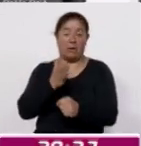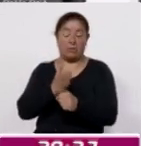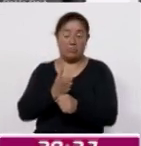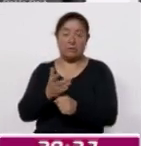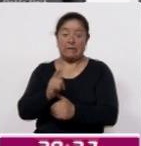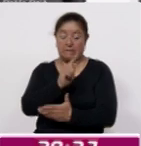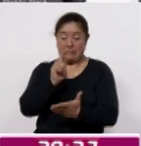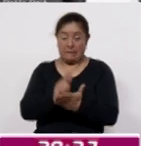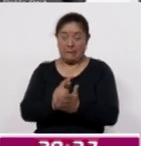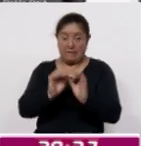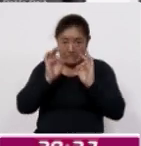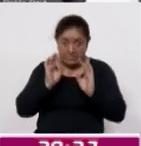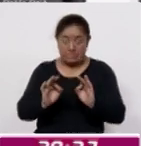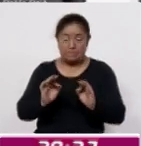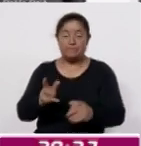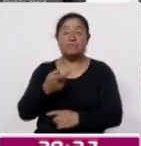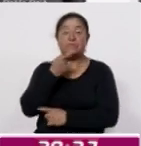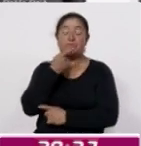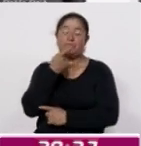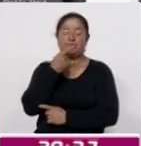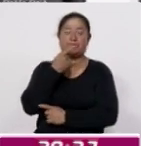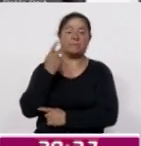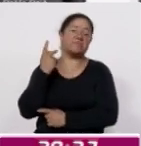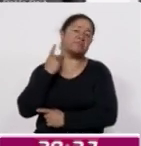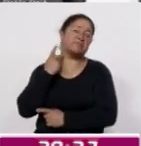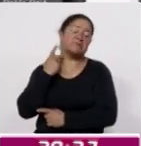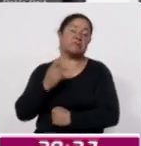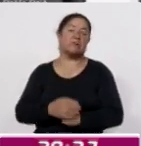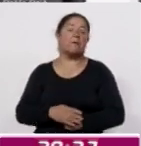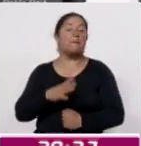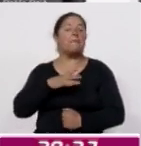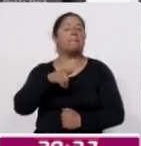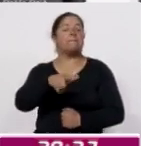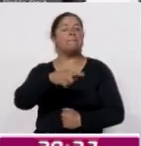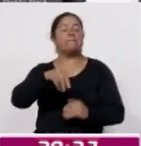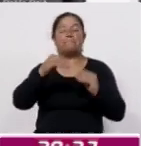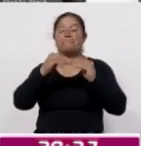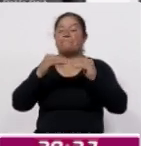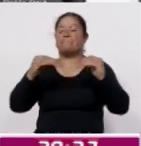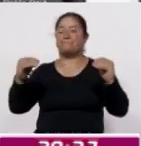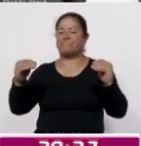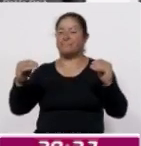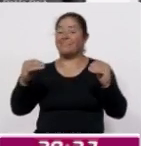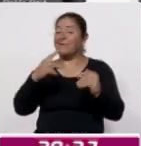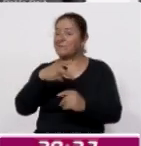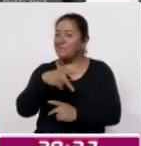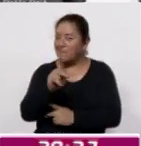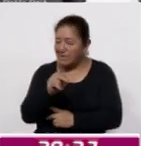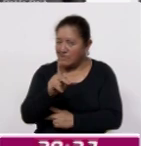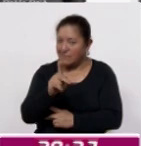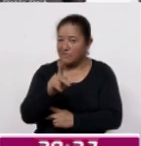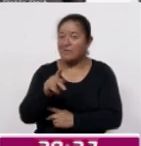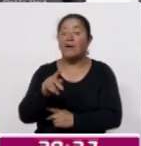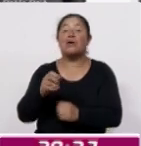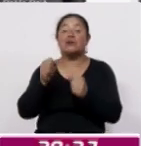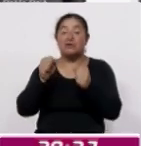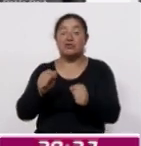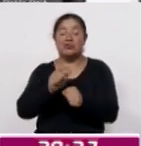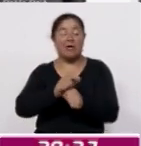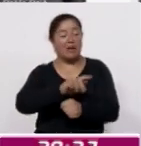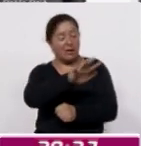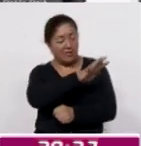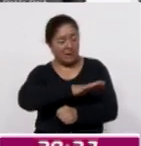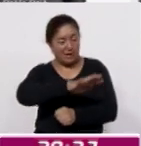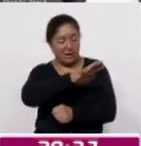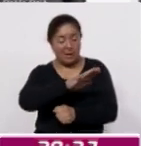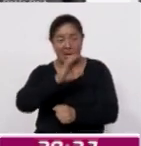legalmente y en el discurso político, se ha construido la paridad, pero las pautas sociales y culturales